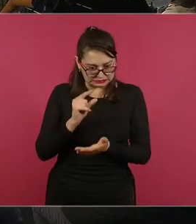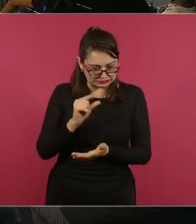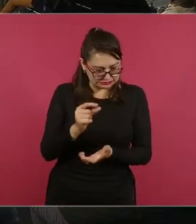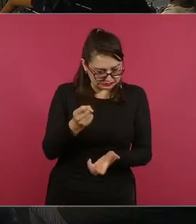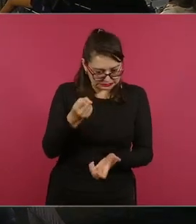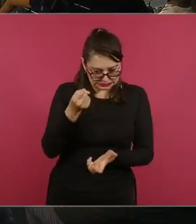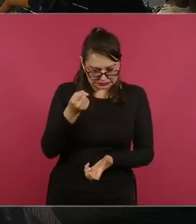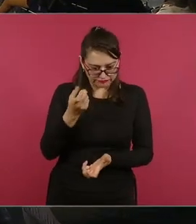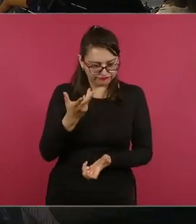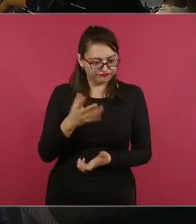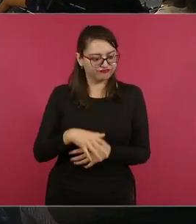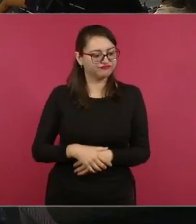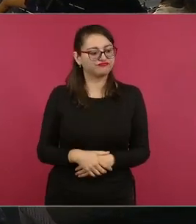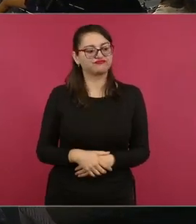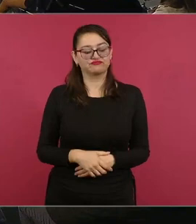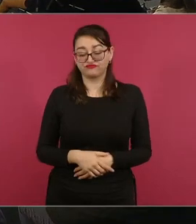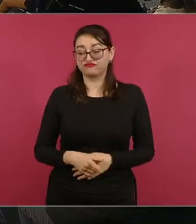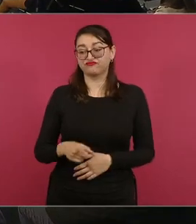en la calle,